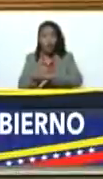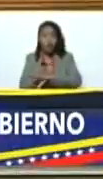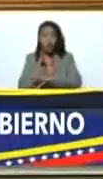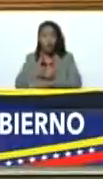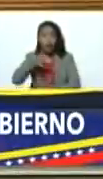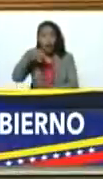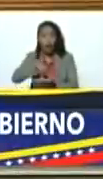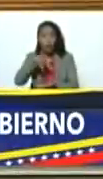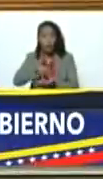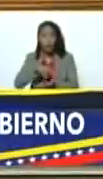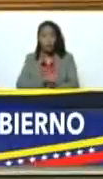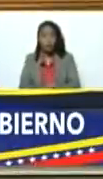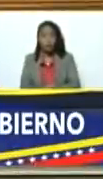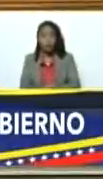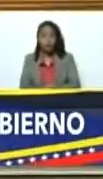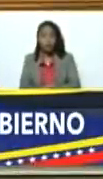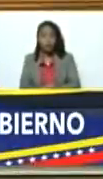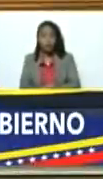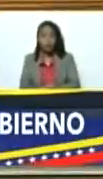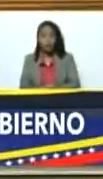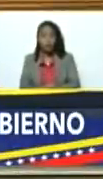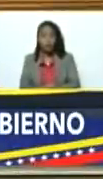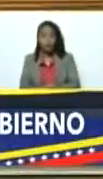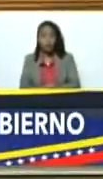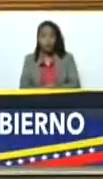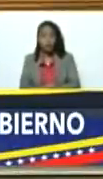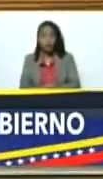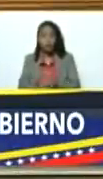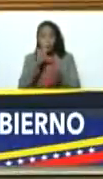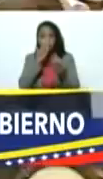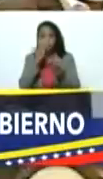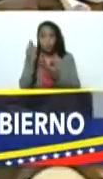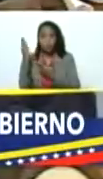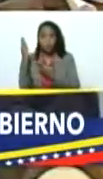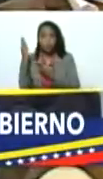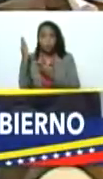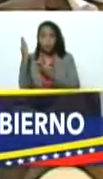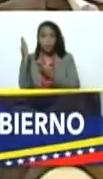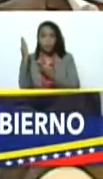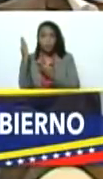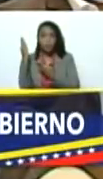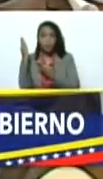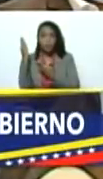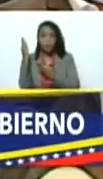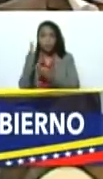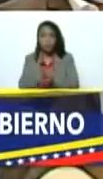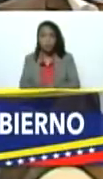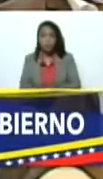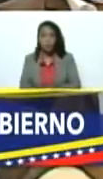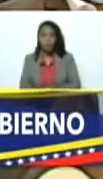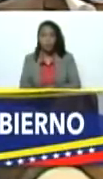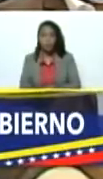Carabobo, Rafael L. Acaba Evangelista. Bienvenido.